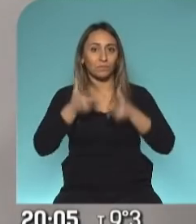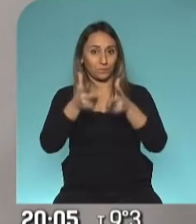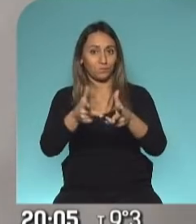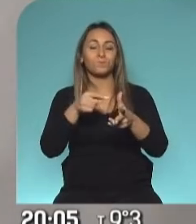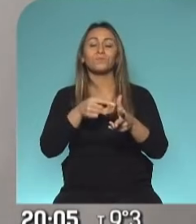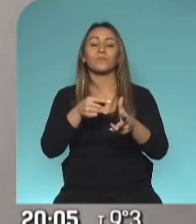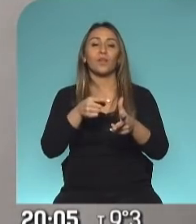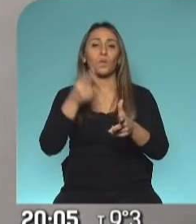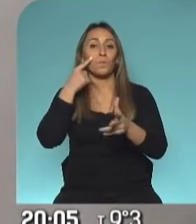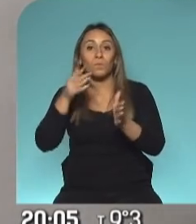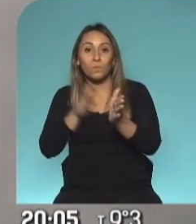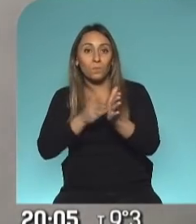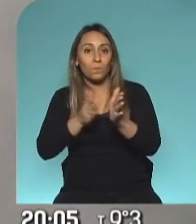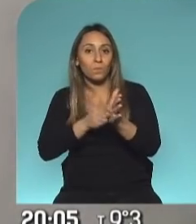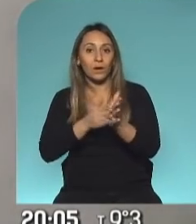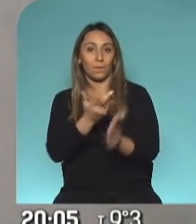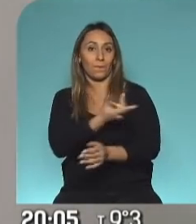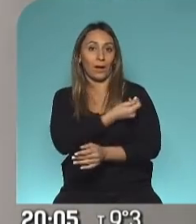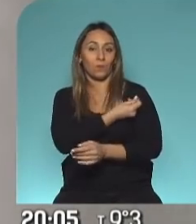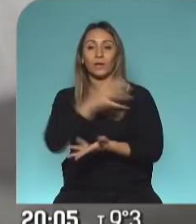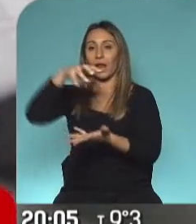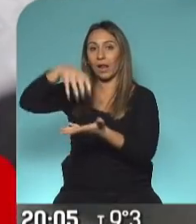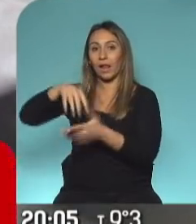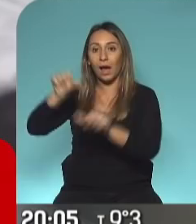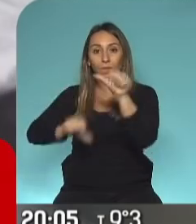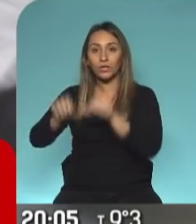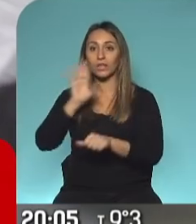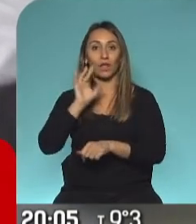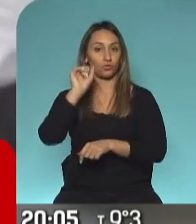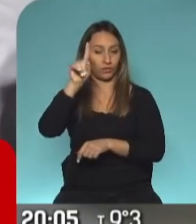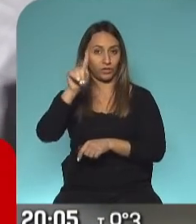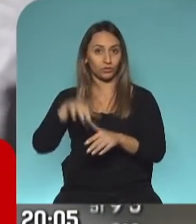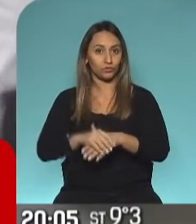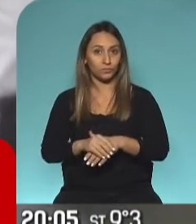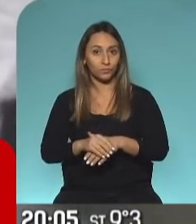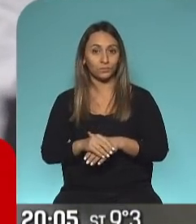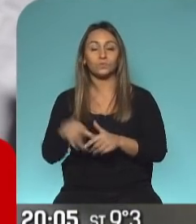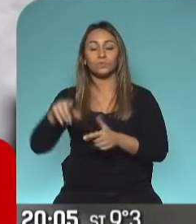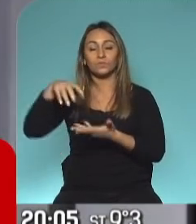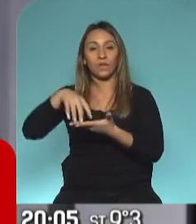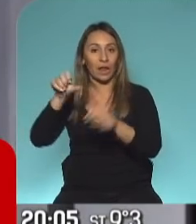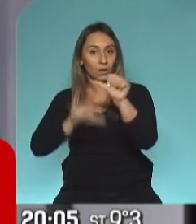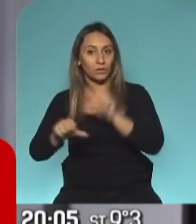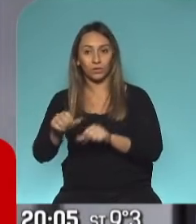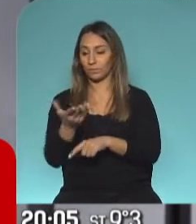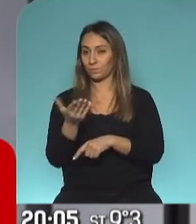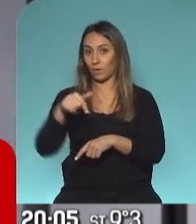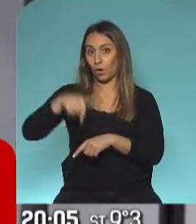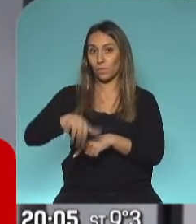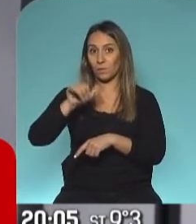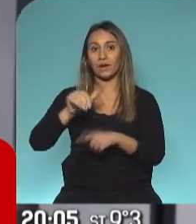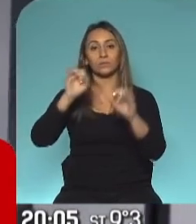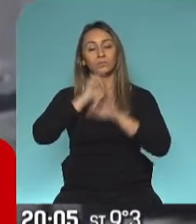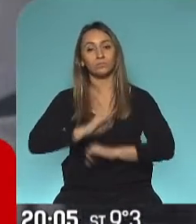Una prueba de una vacuna. laboratorio estadounidense Moderna ha anunciado a lo largo de este martes que su